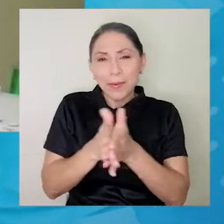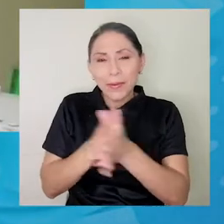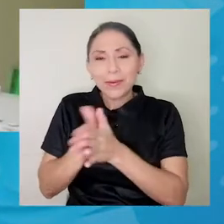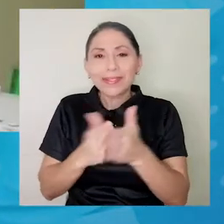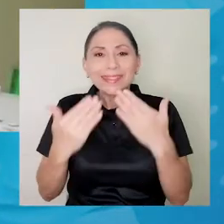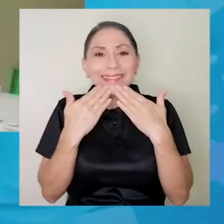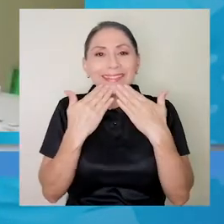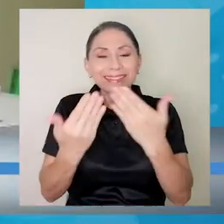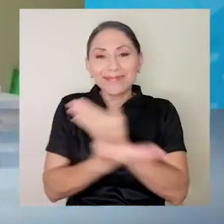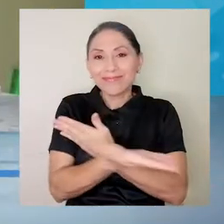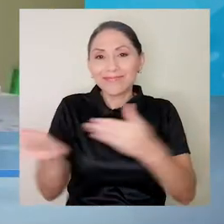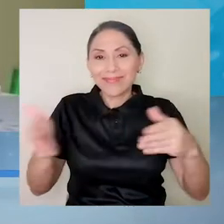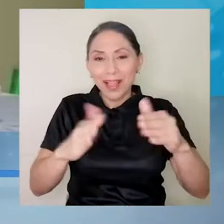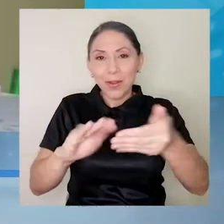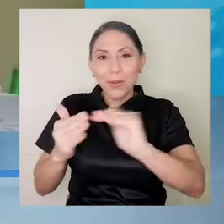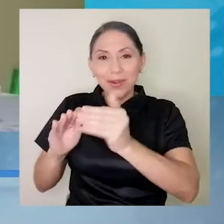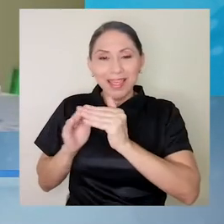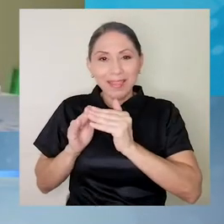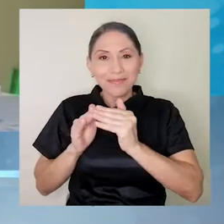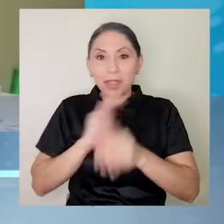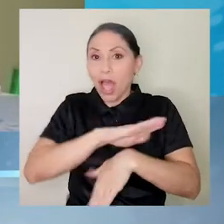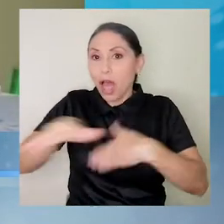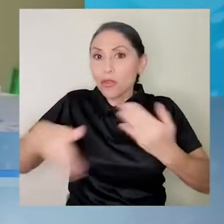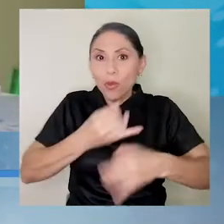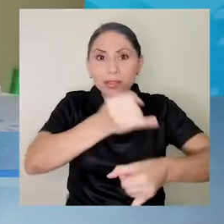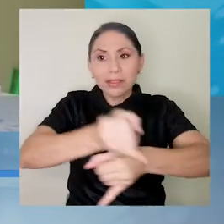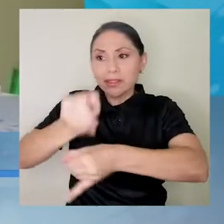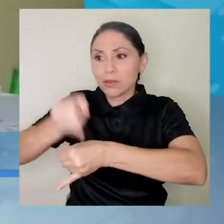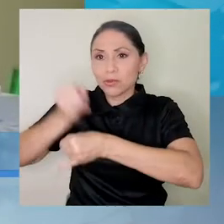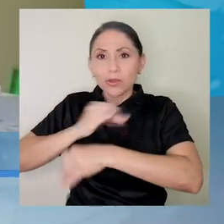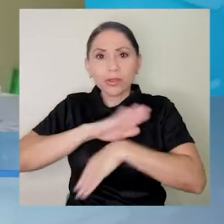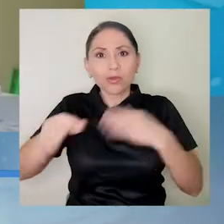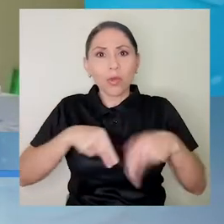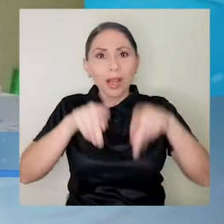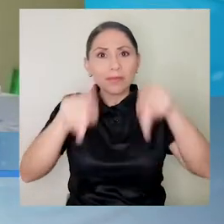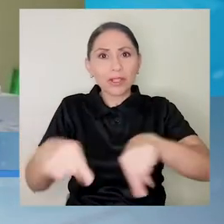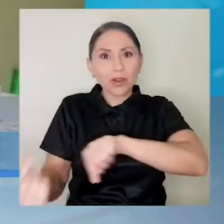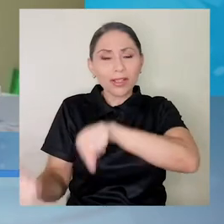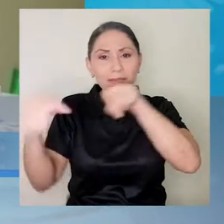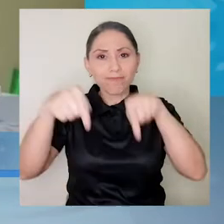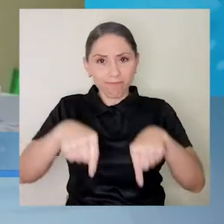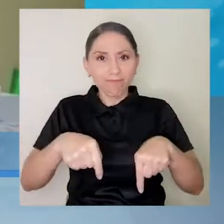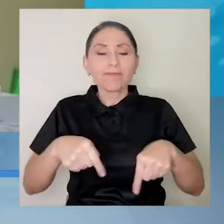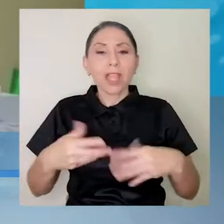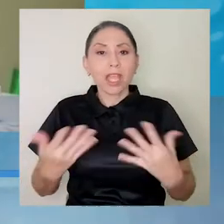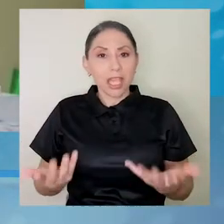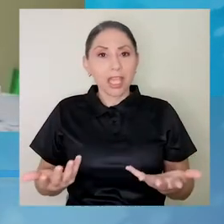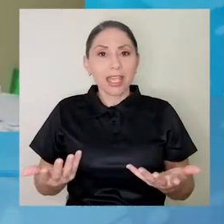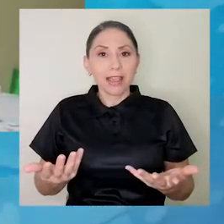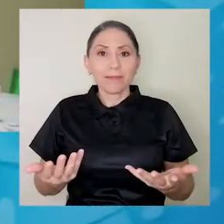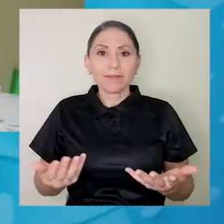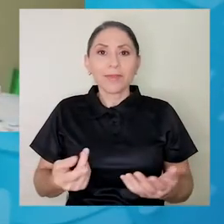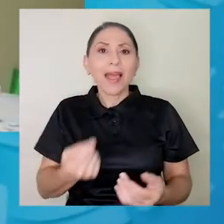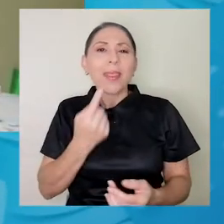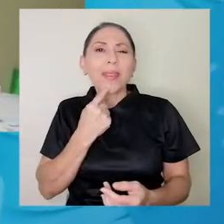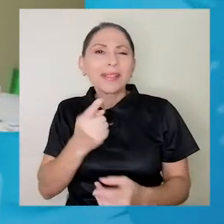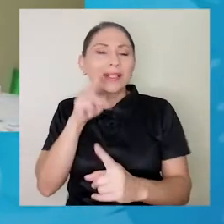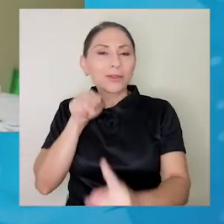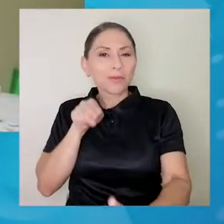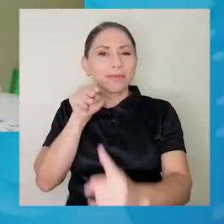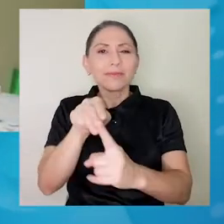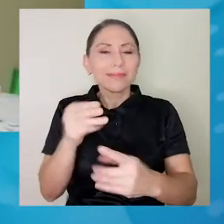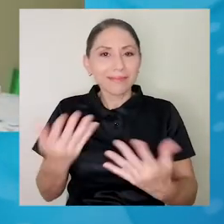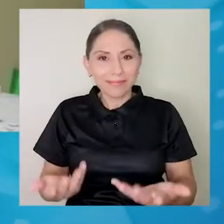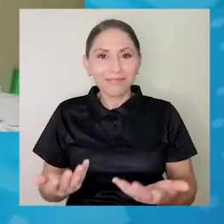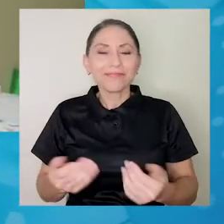agradecimiento a la comunidad y a todas estas instituciones y personas que estuvieron involucradas y darles el mensaje de